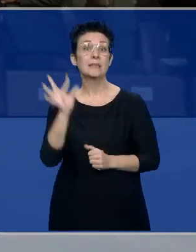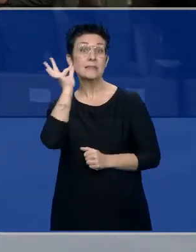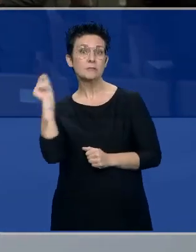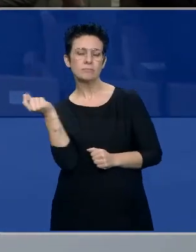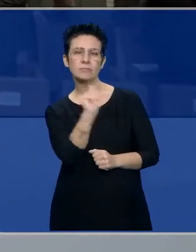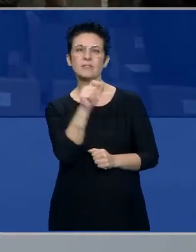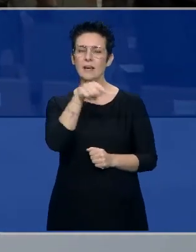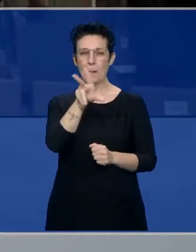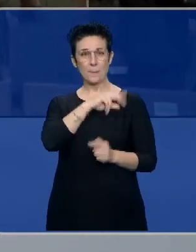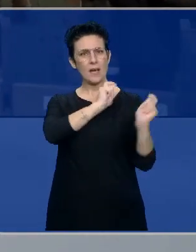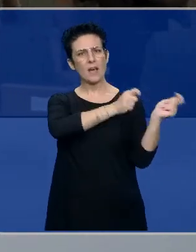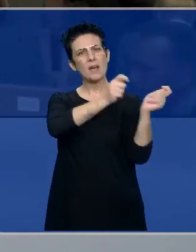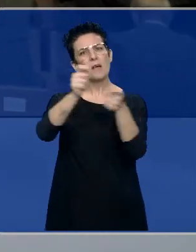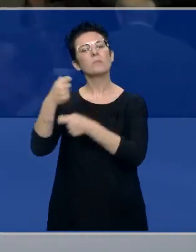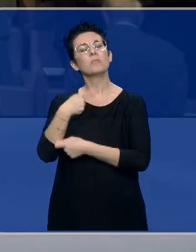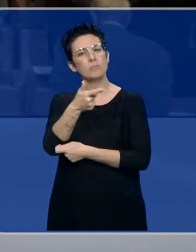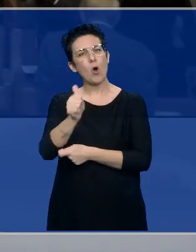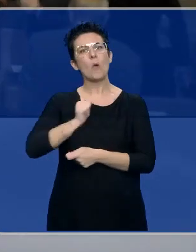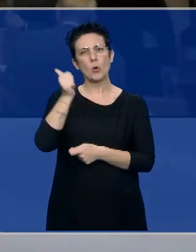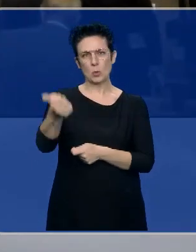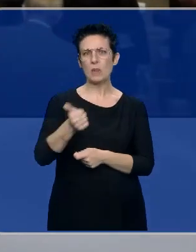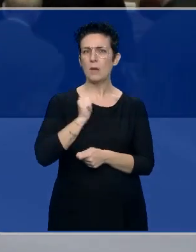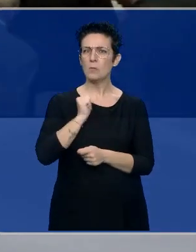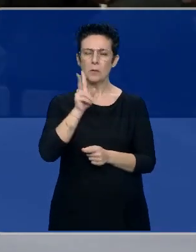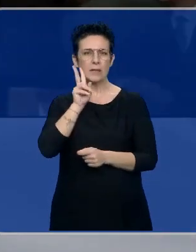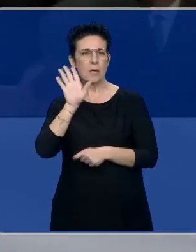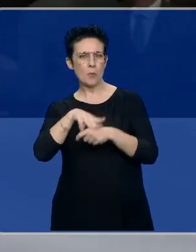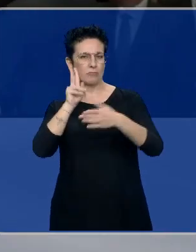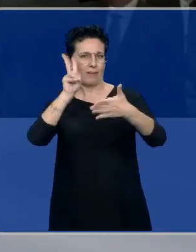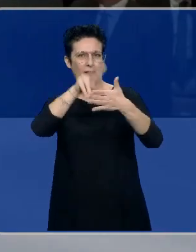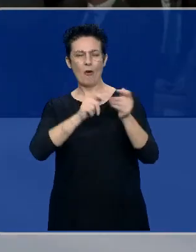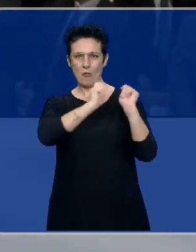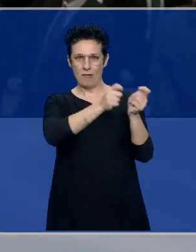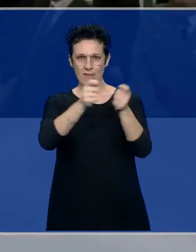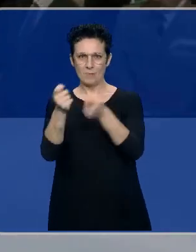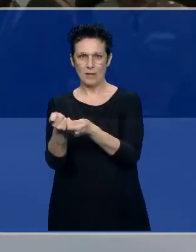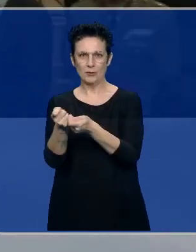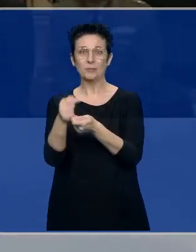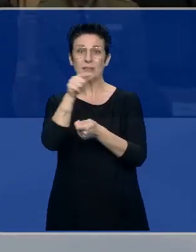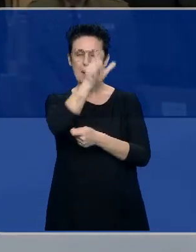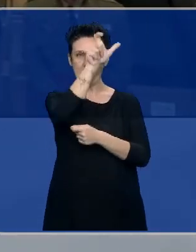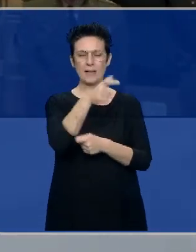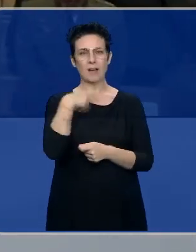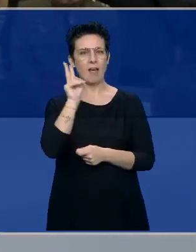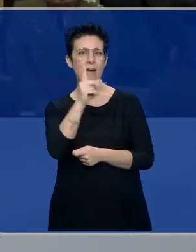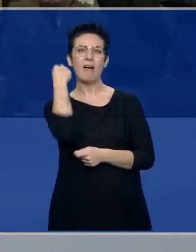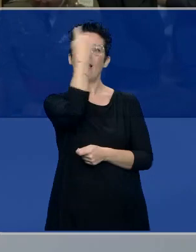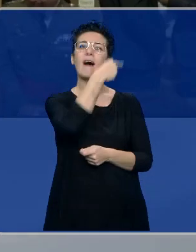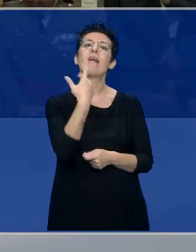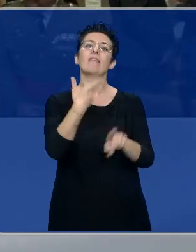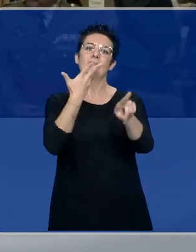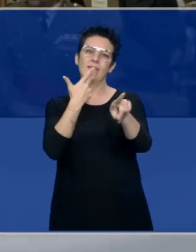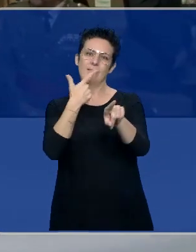esta entrega de premios para conocer, lo comentábamos antes del programa, Fernando, a esas personas que,